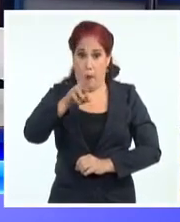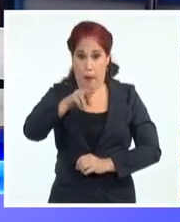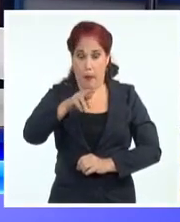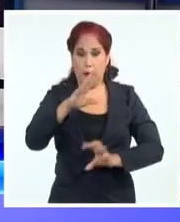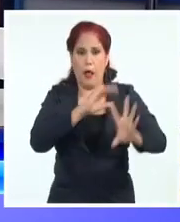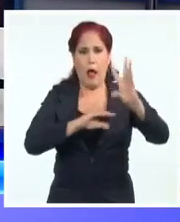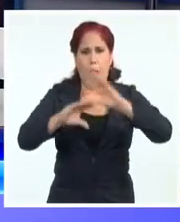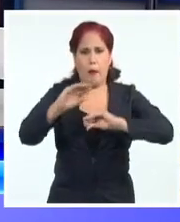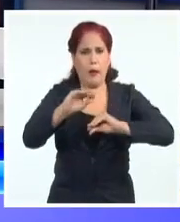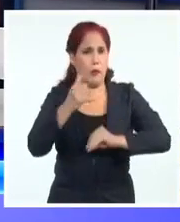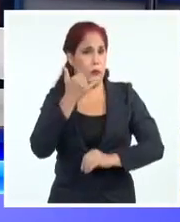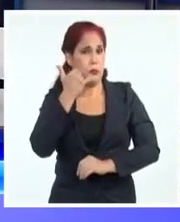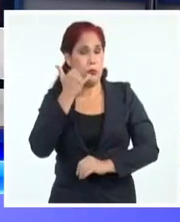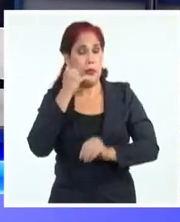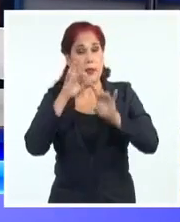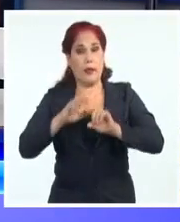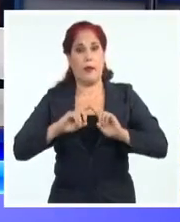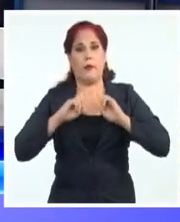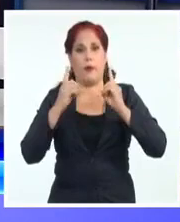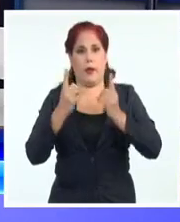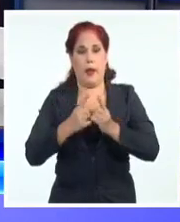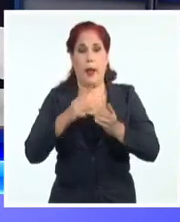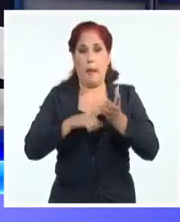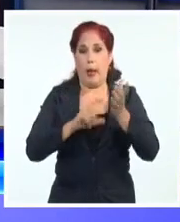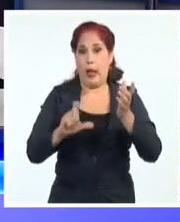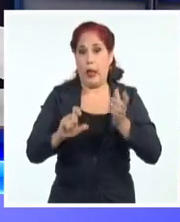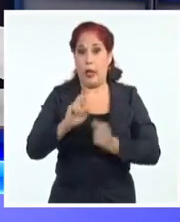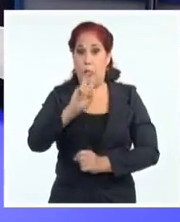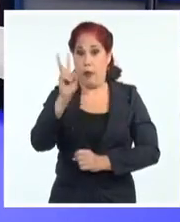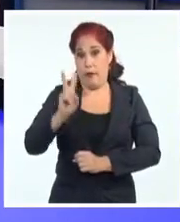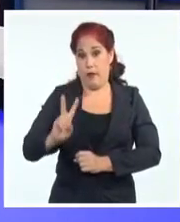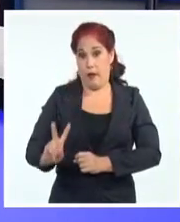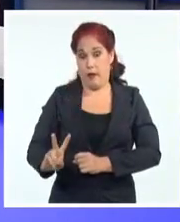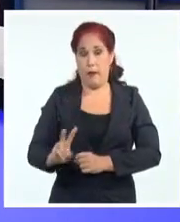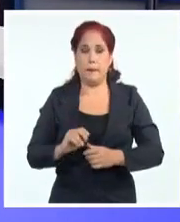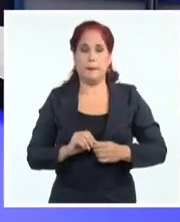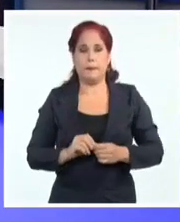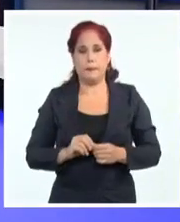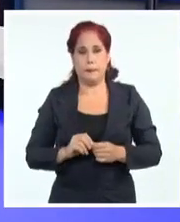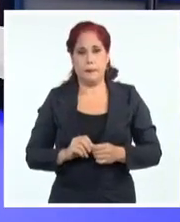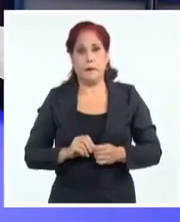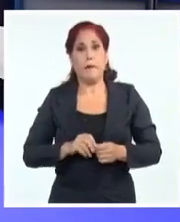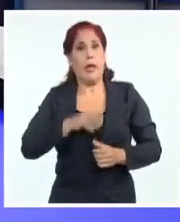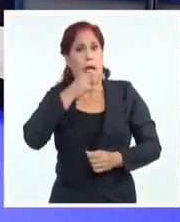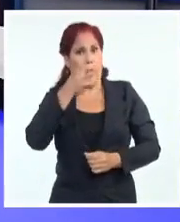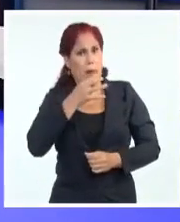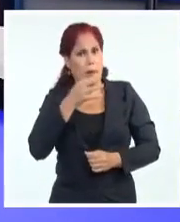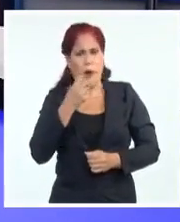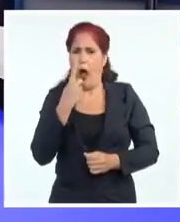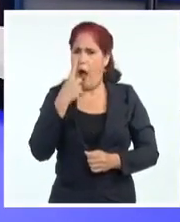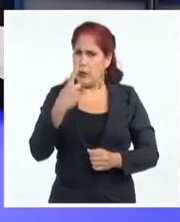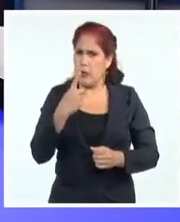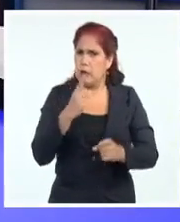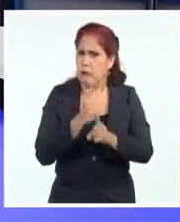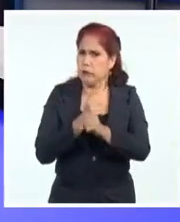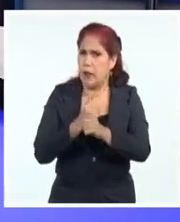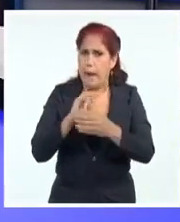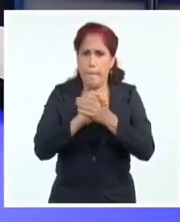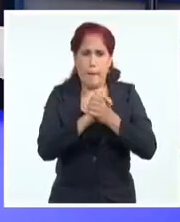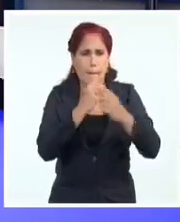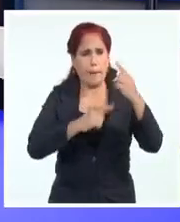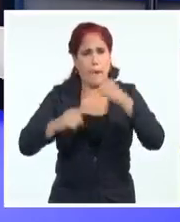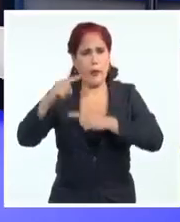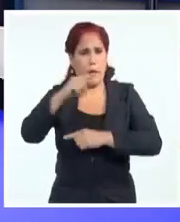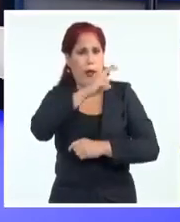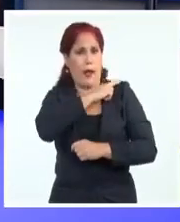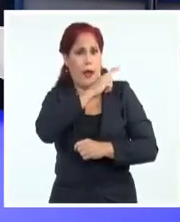conversación telefónica con el secretario general del Partido Comunista de Vietnam, Guyen Phu Xiong, expresión de la atención personal y la alta prioridad que los